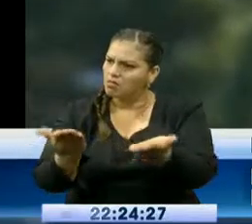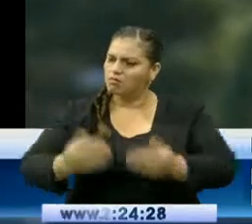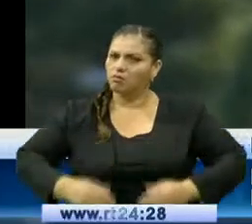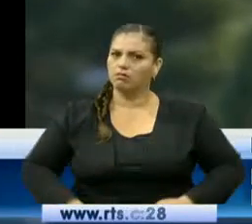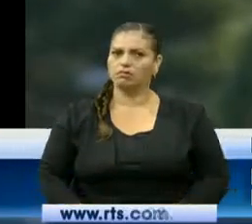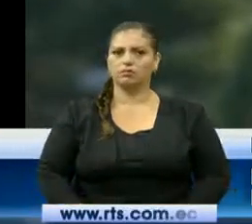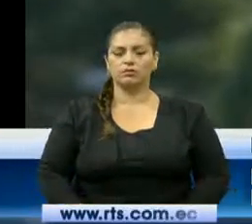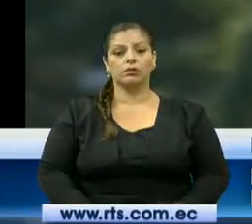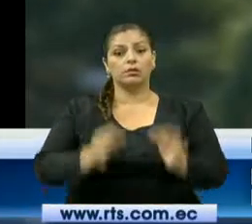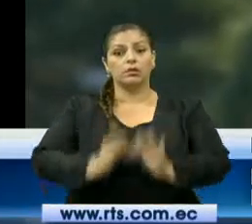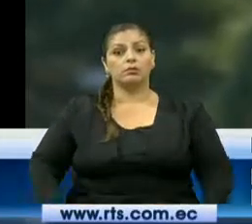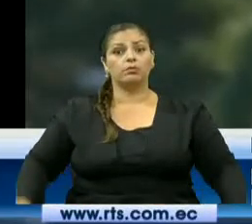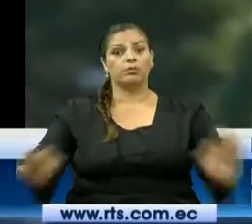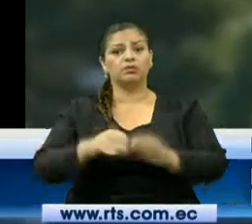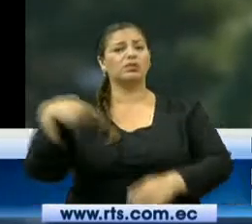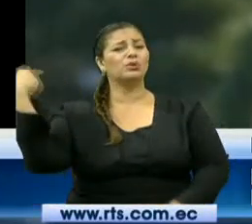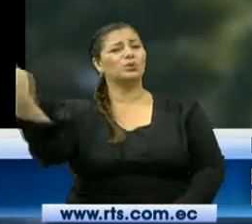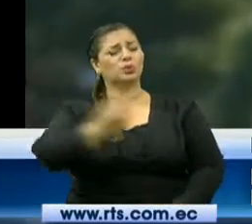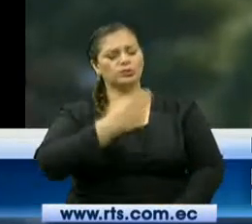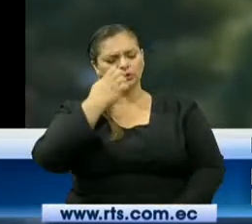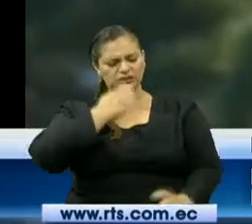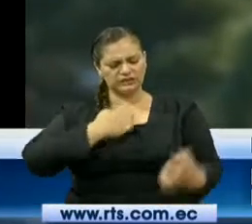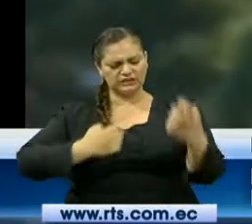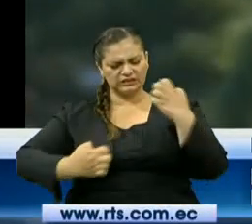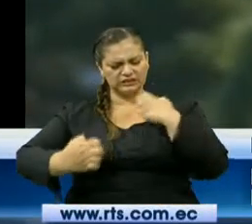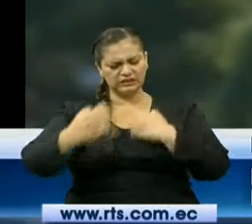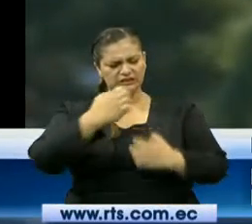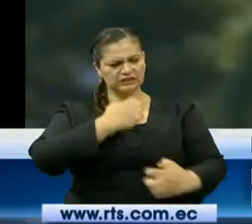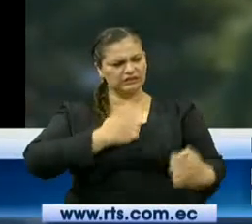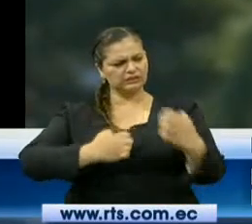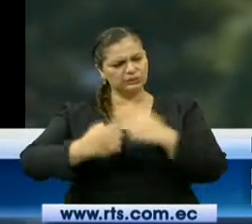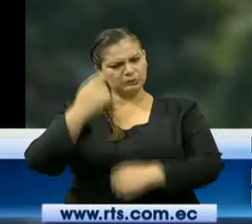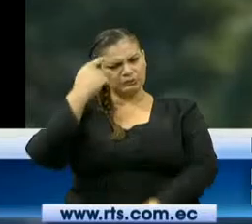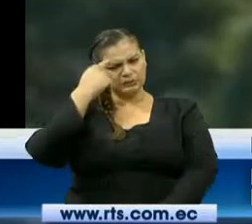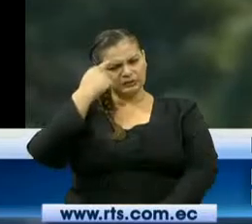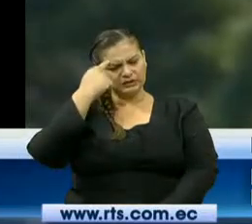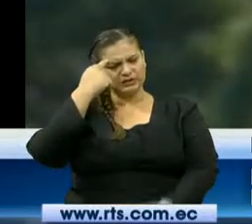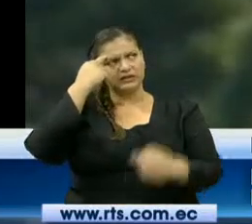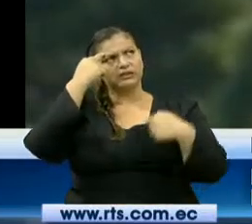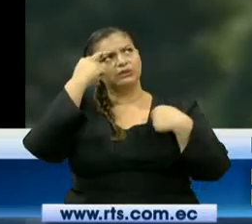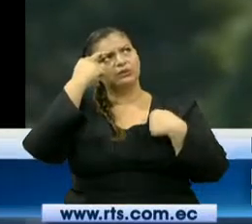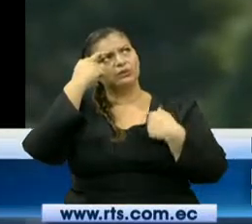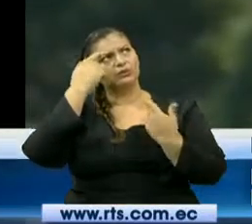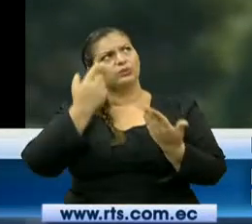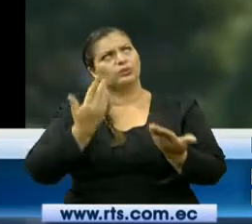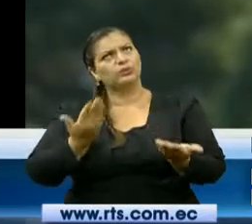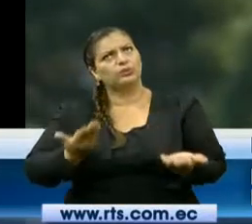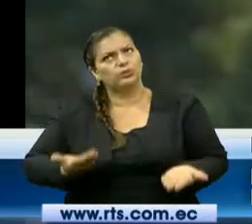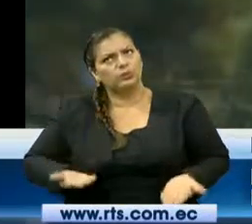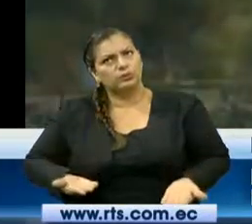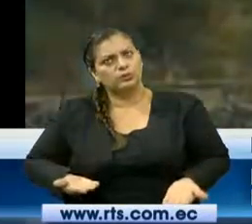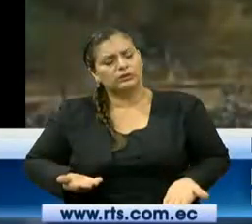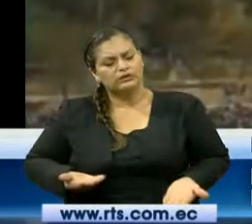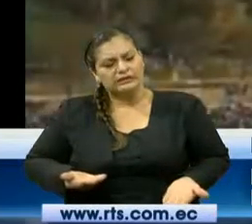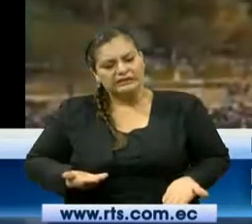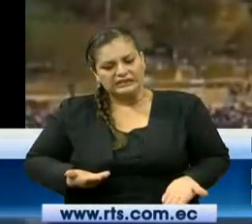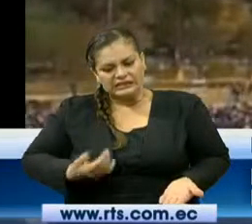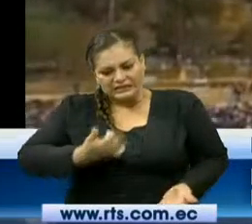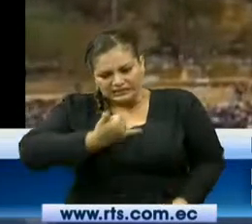examen de conciencia y aprender a decir perdón.